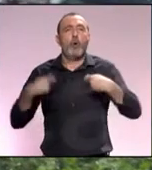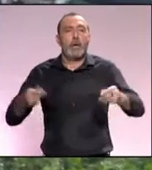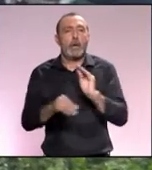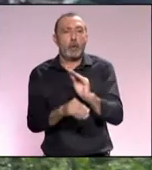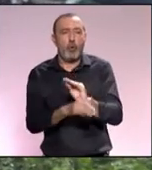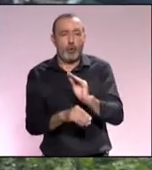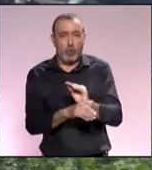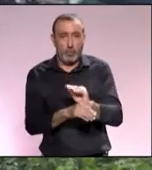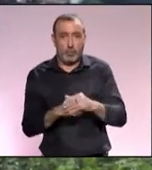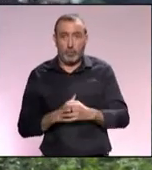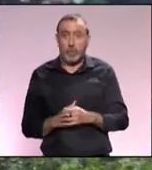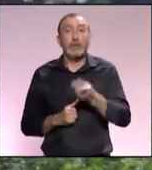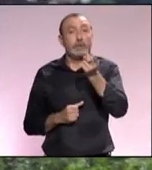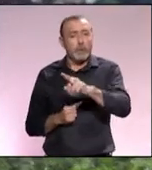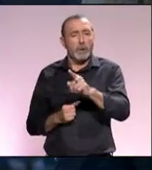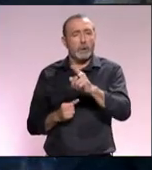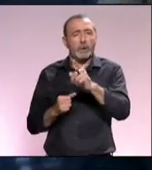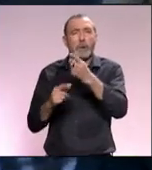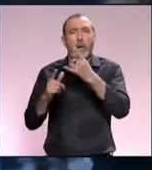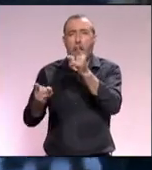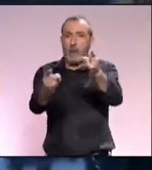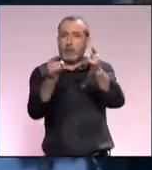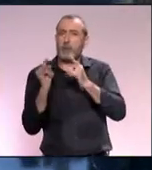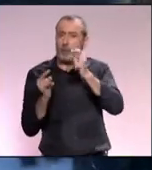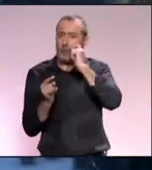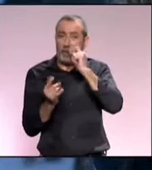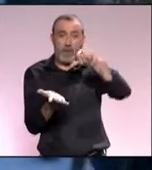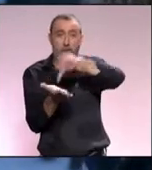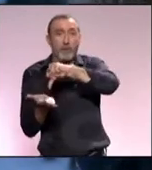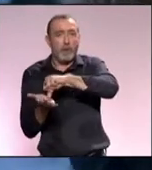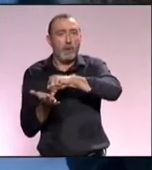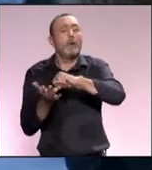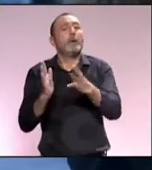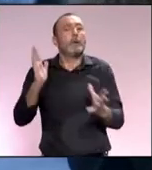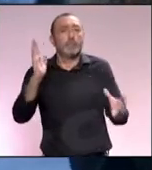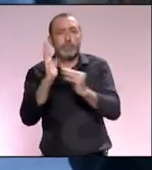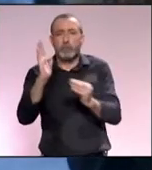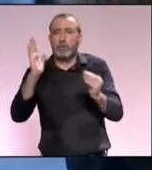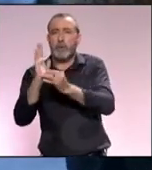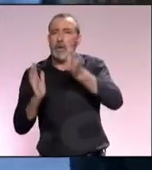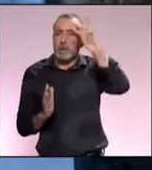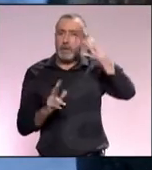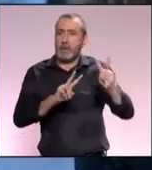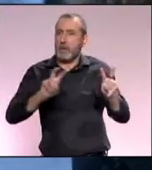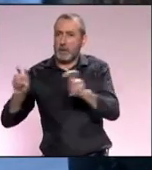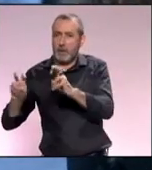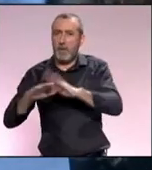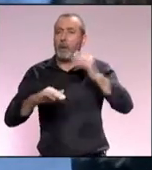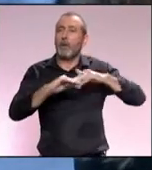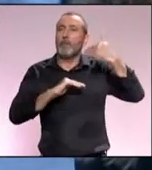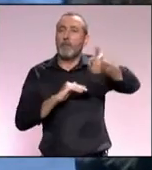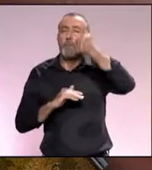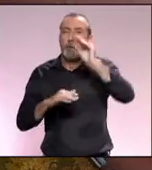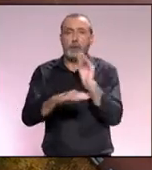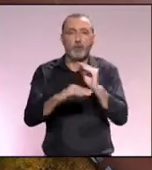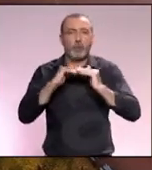ecológicos. Además, muchas de las principales atracciones turísticas de la ciudad están implementando iniciativas importantes hacia